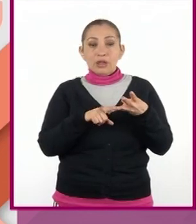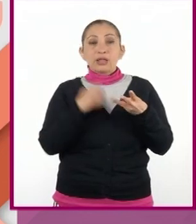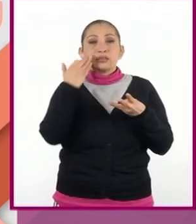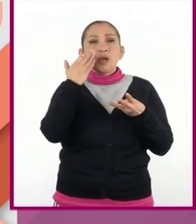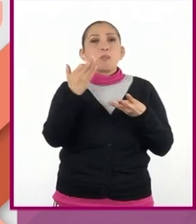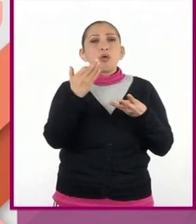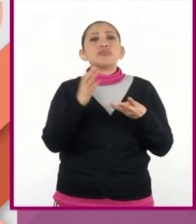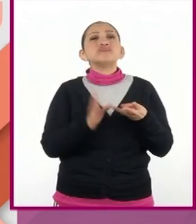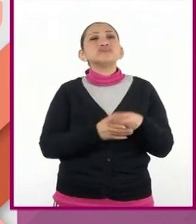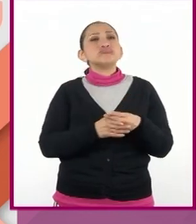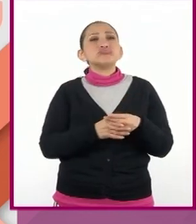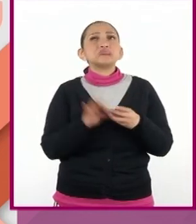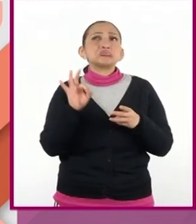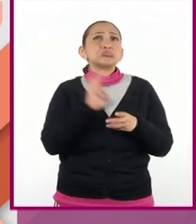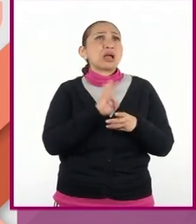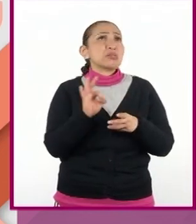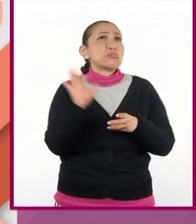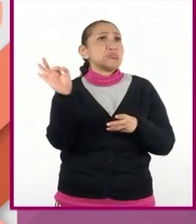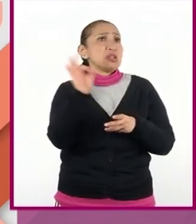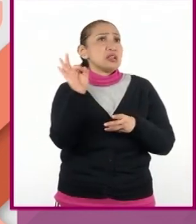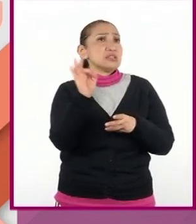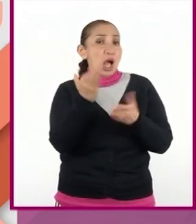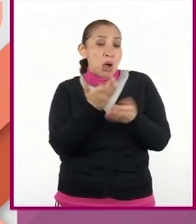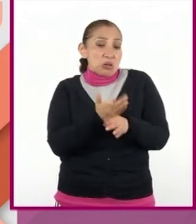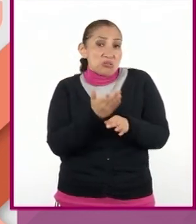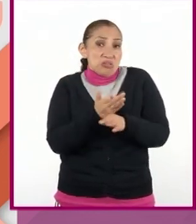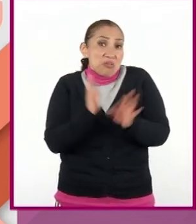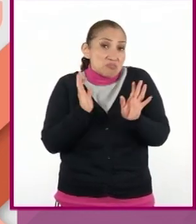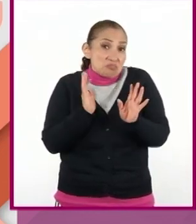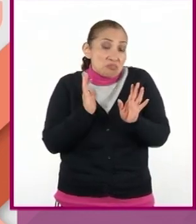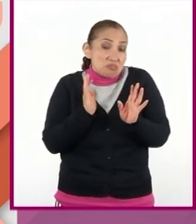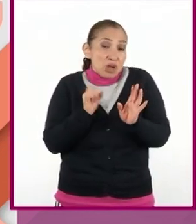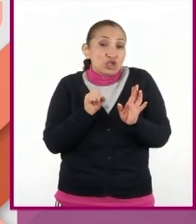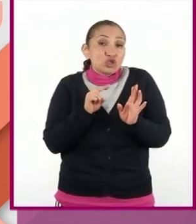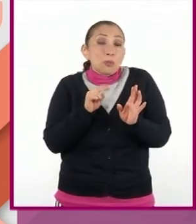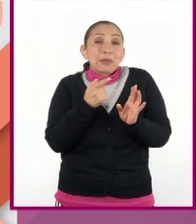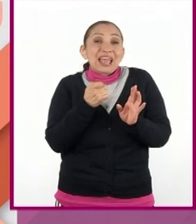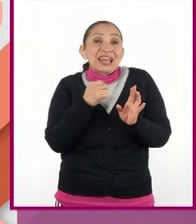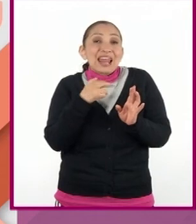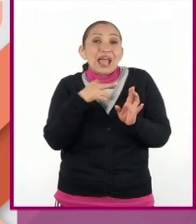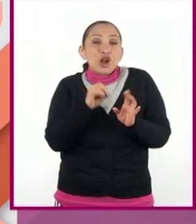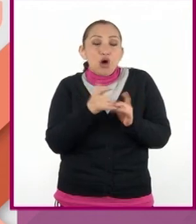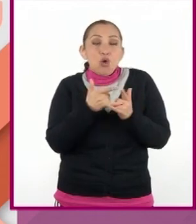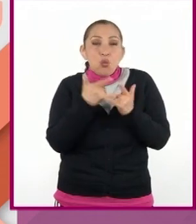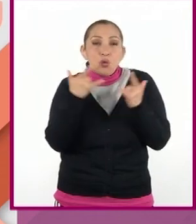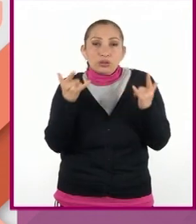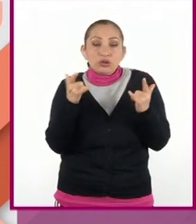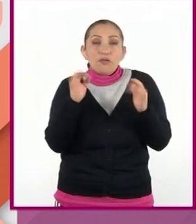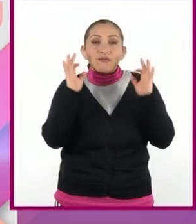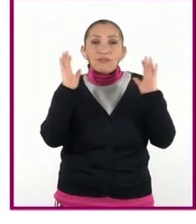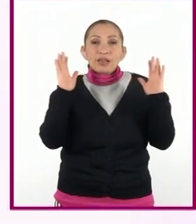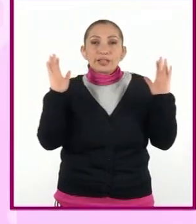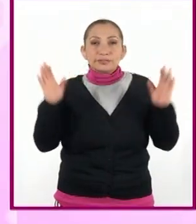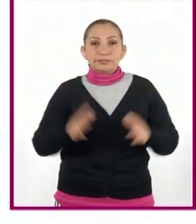Época, puede situarse en la actualidad. Subgénero, cuento fantástico.